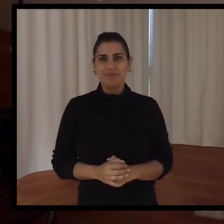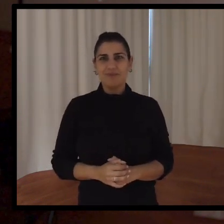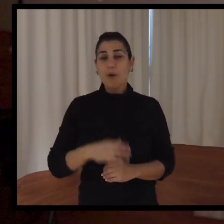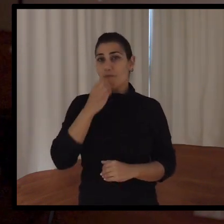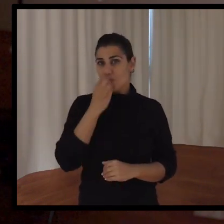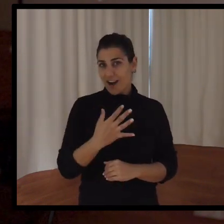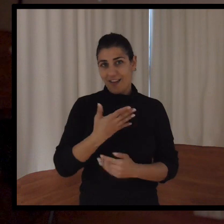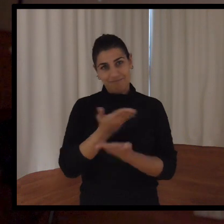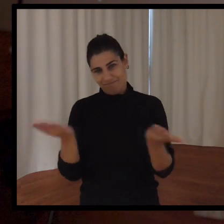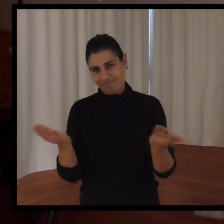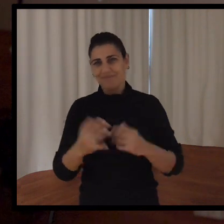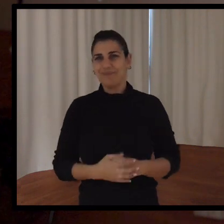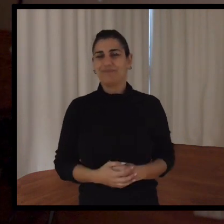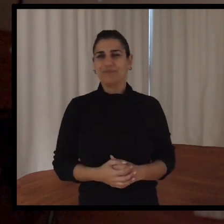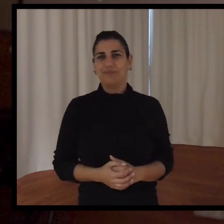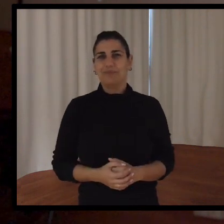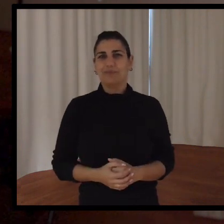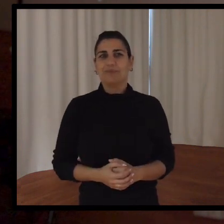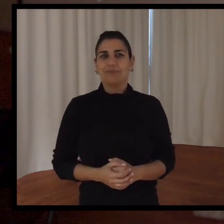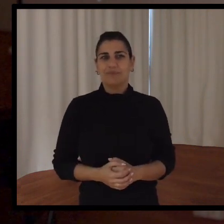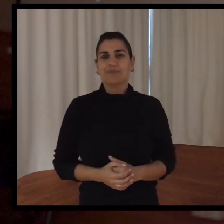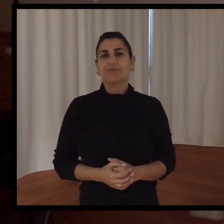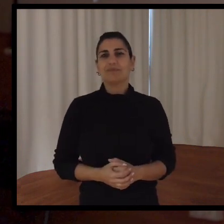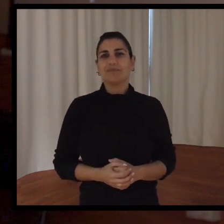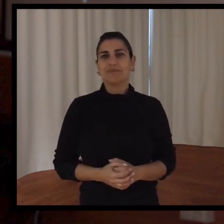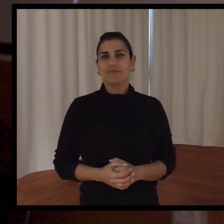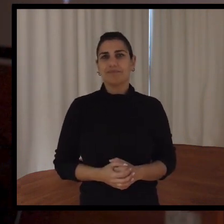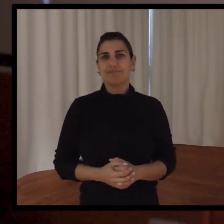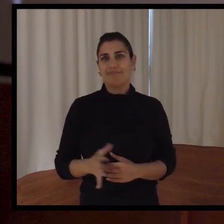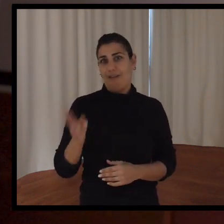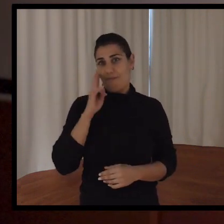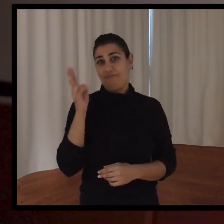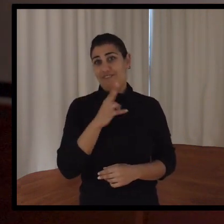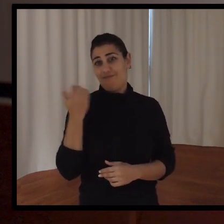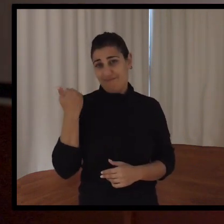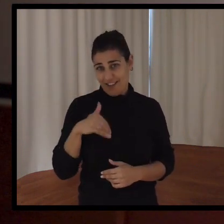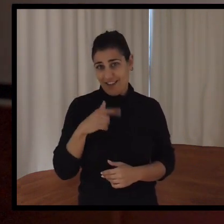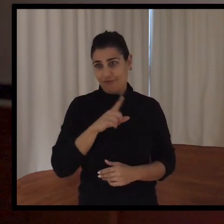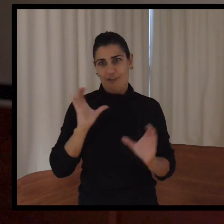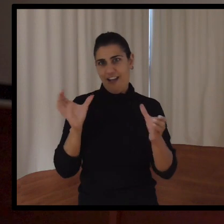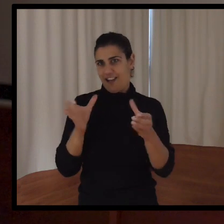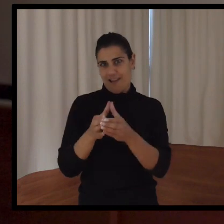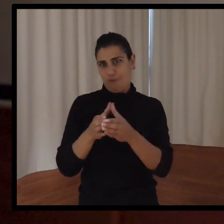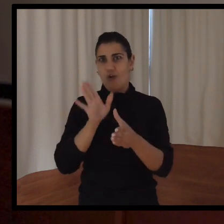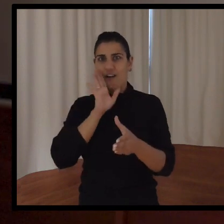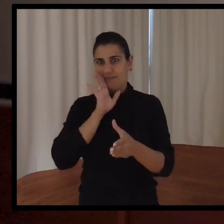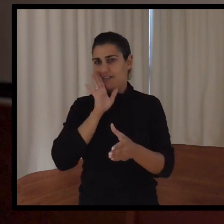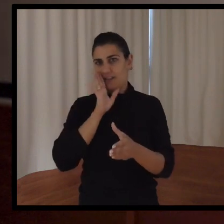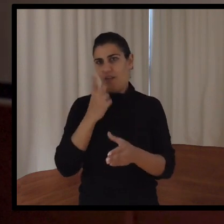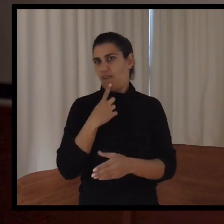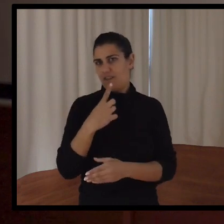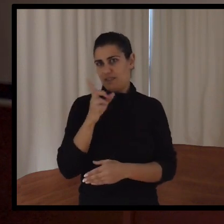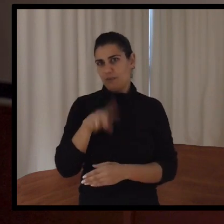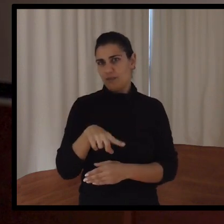Hola, buenas a todos. Pues, como han visto en los videos anteriores, para mí estar en el equipo, ya lo decía anteriormente,